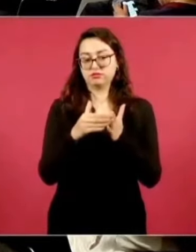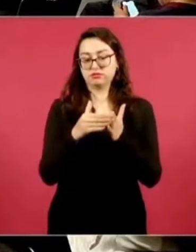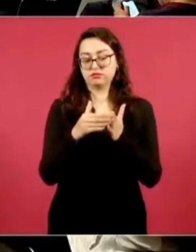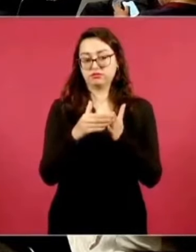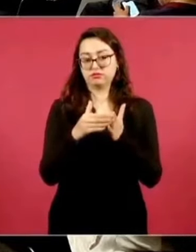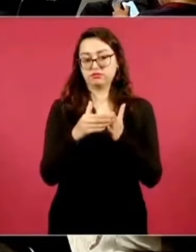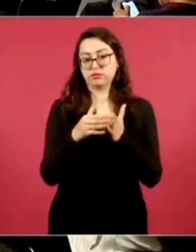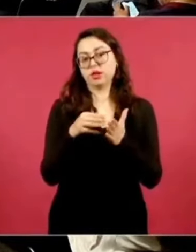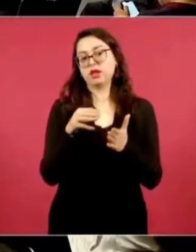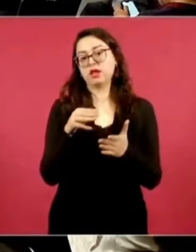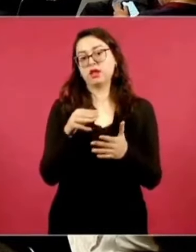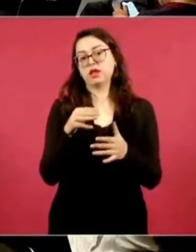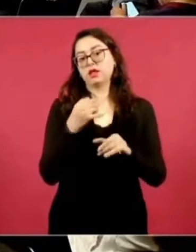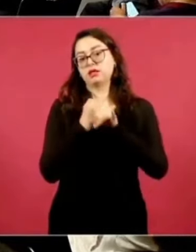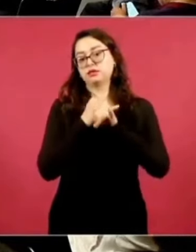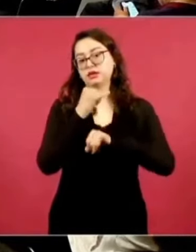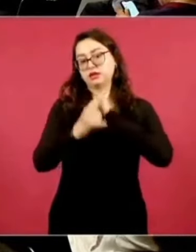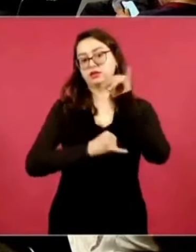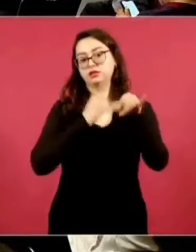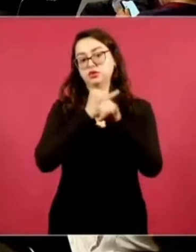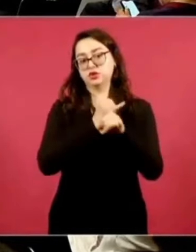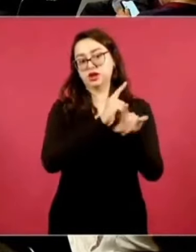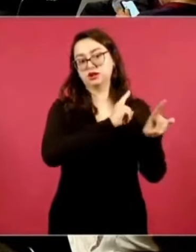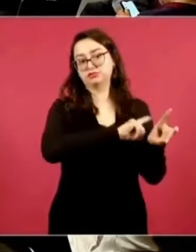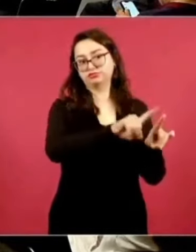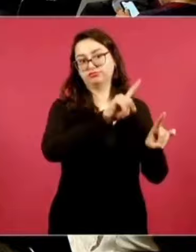Conglomerado de Medios Internacionales,